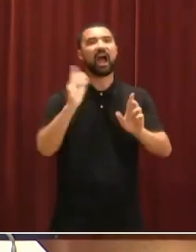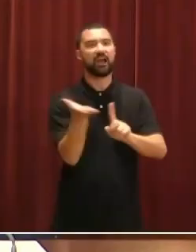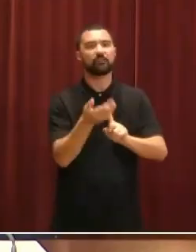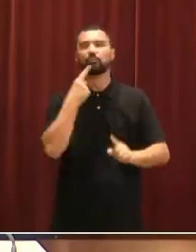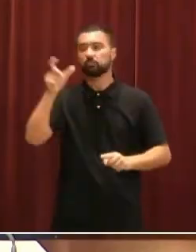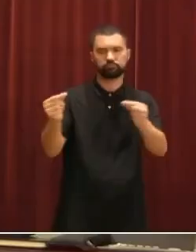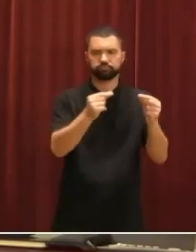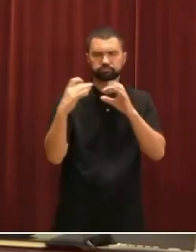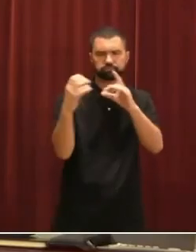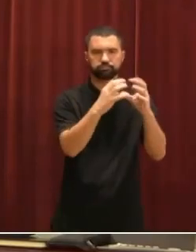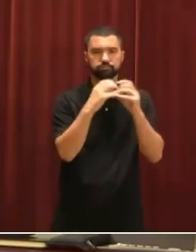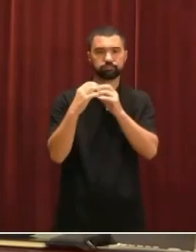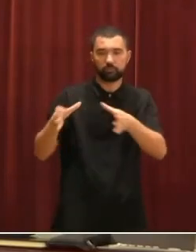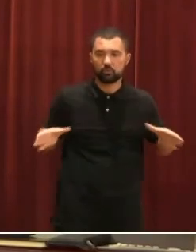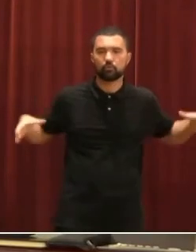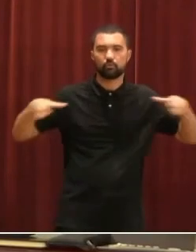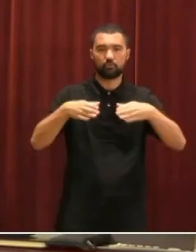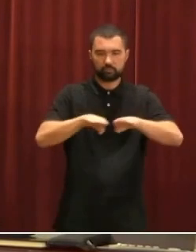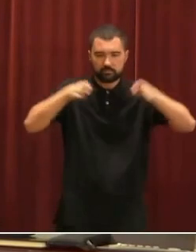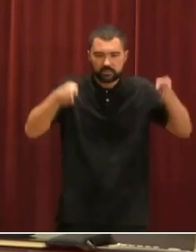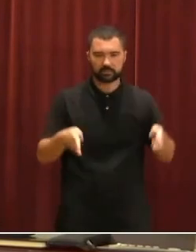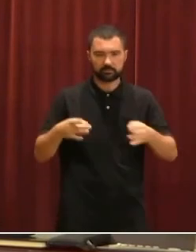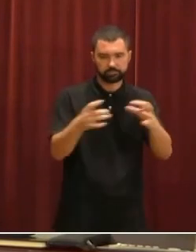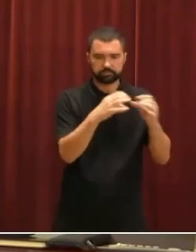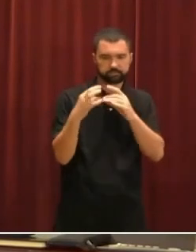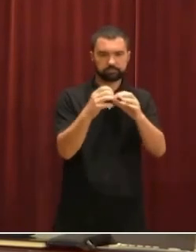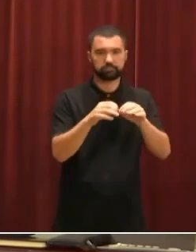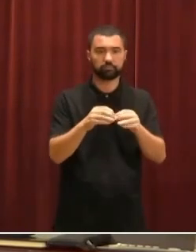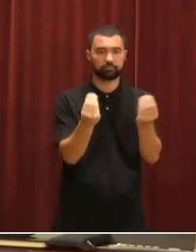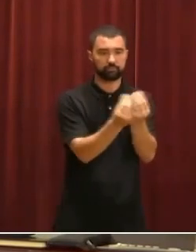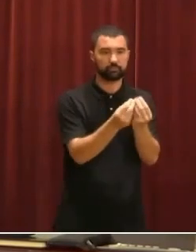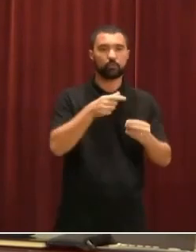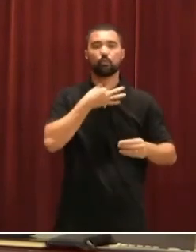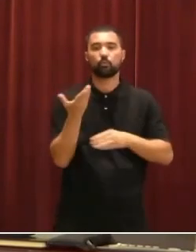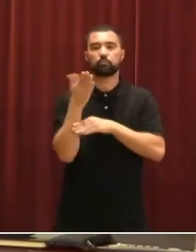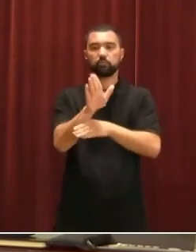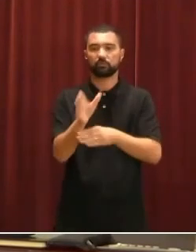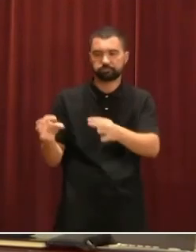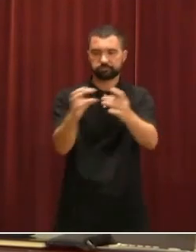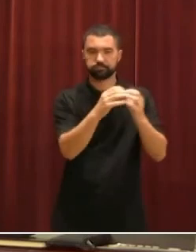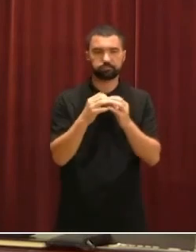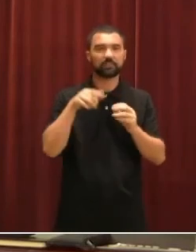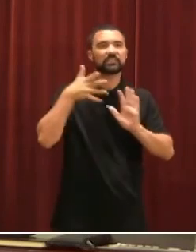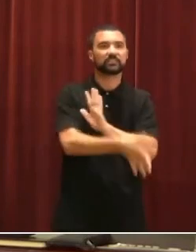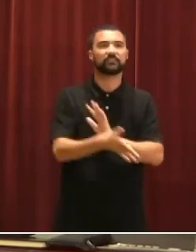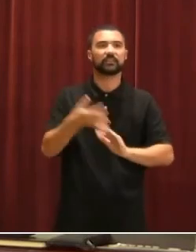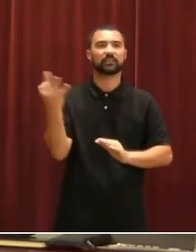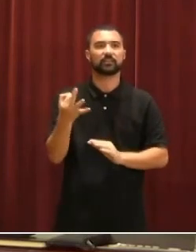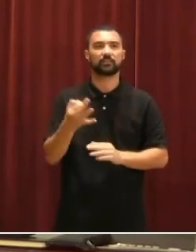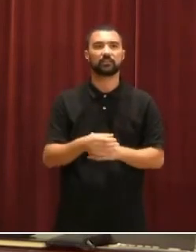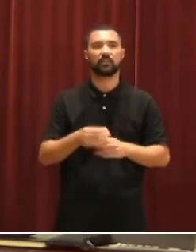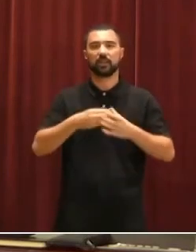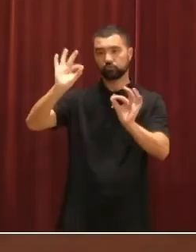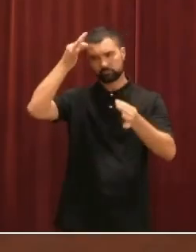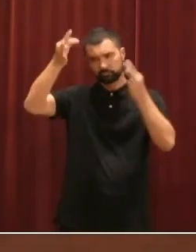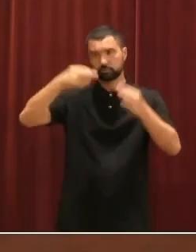parar el Pleno para que se quitaran las camisetas si preferían permanecer en la mesa. Una opción que tampoco ha sido